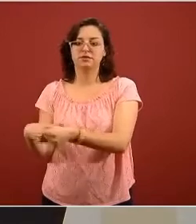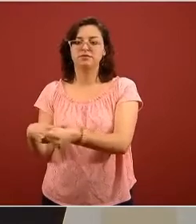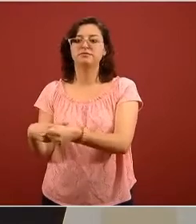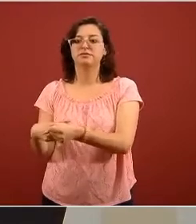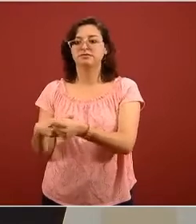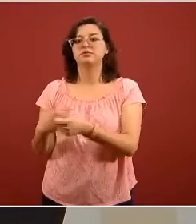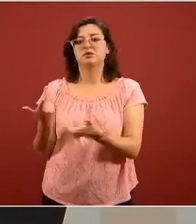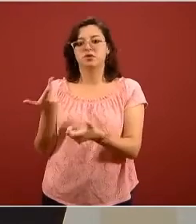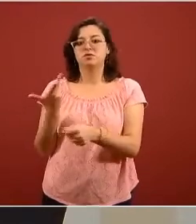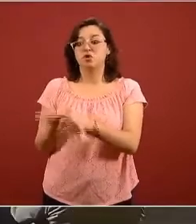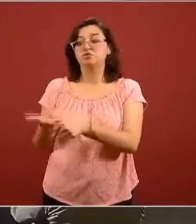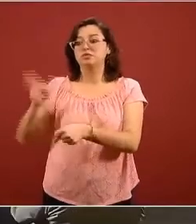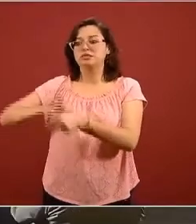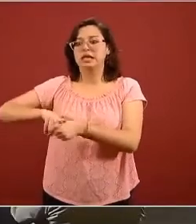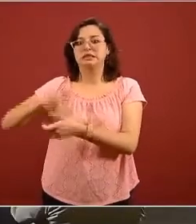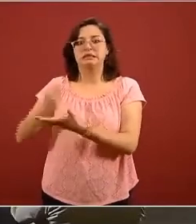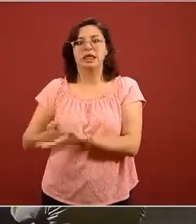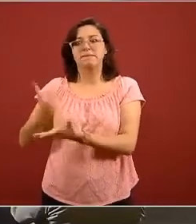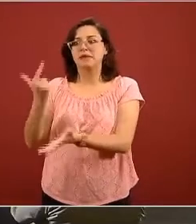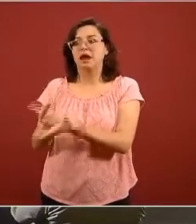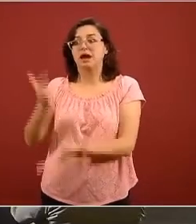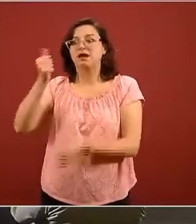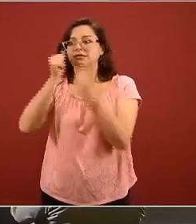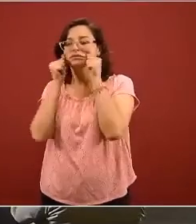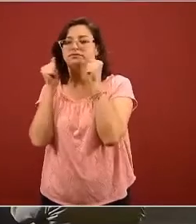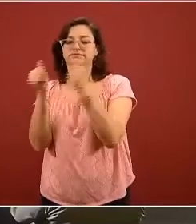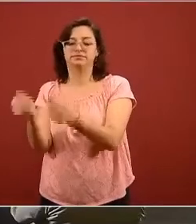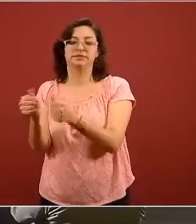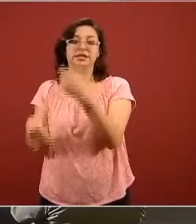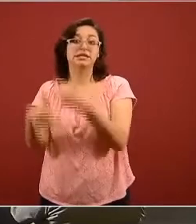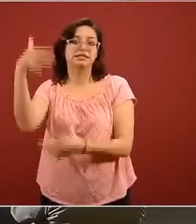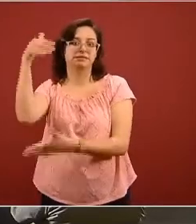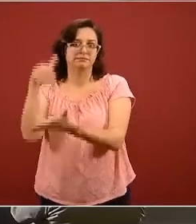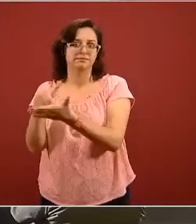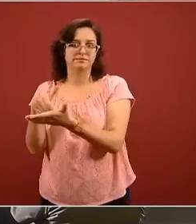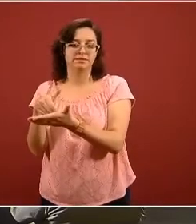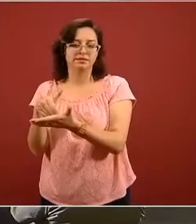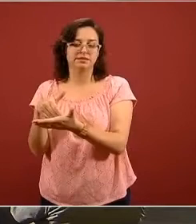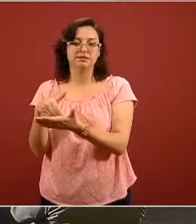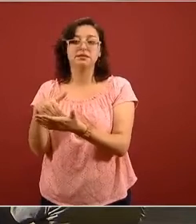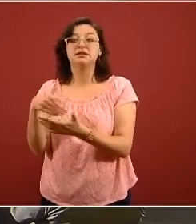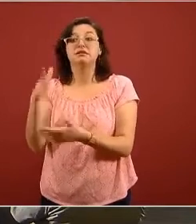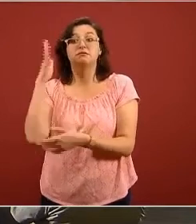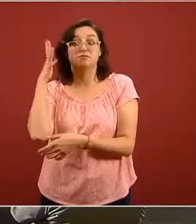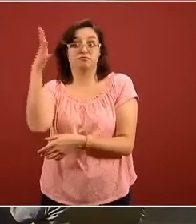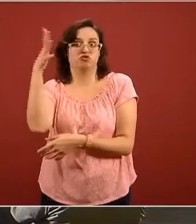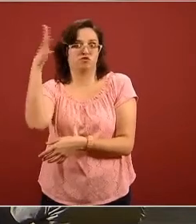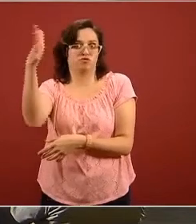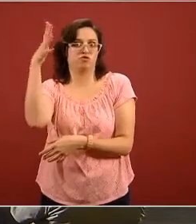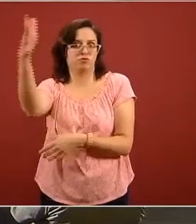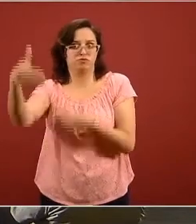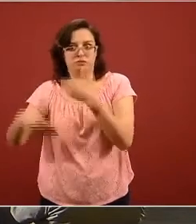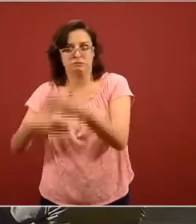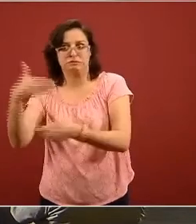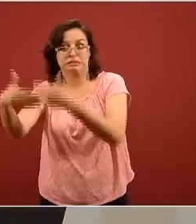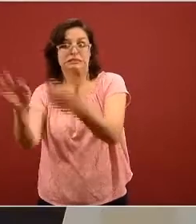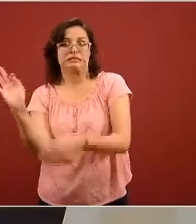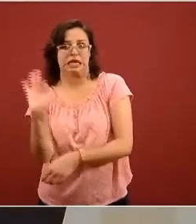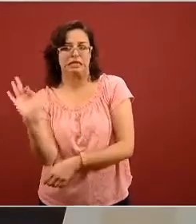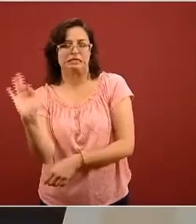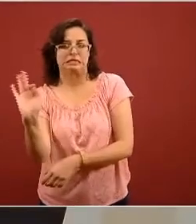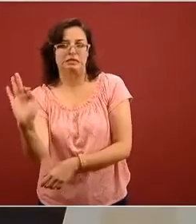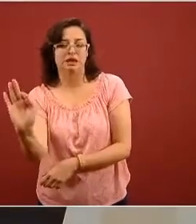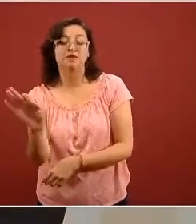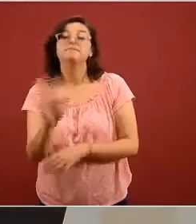ser atendidos en terapia intensiva dicho sea de paso con la segunda modelación el segundo ciclo de modelación que